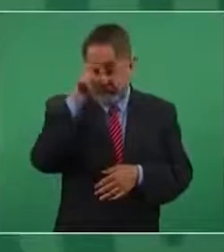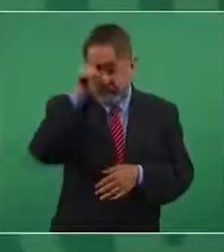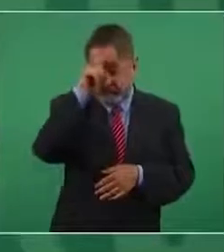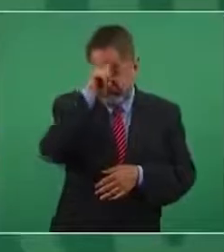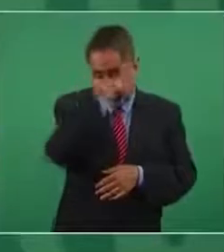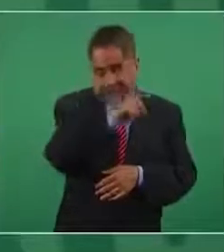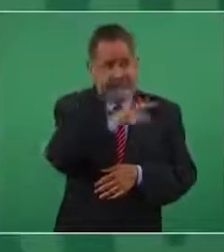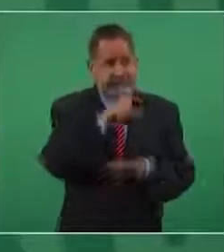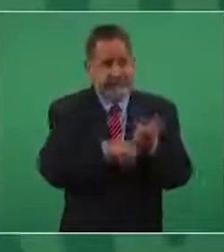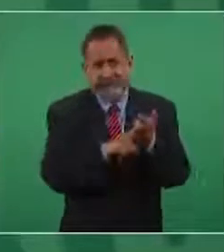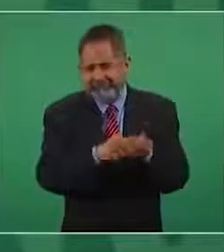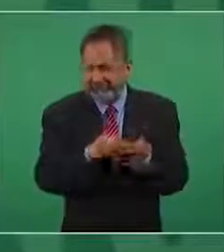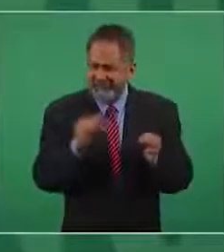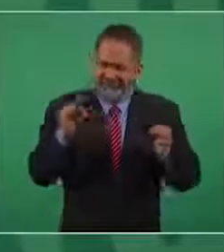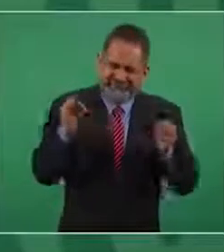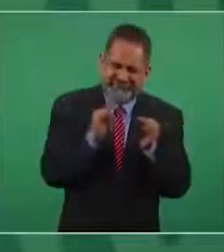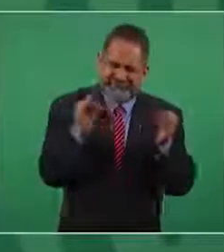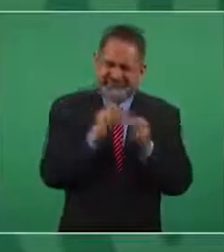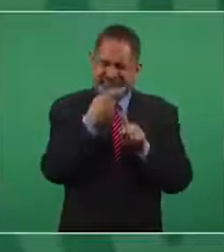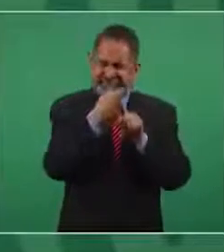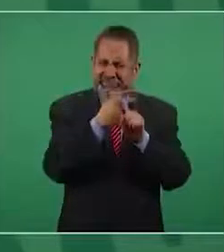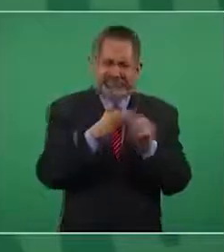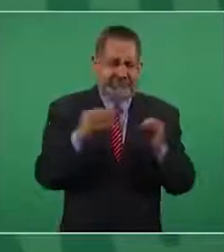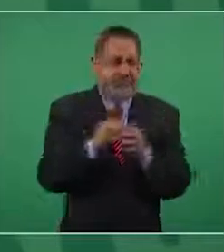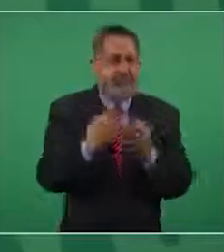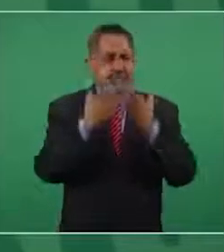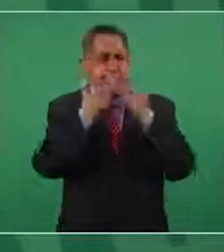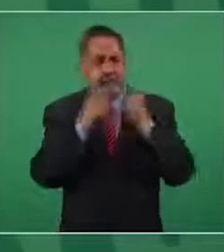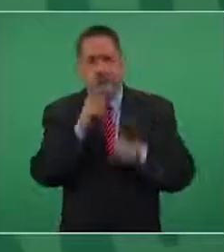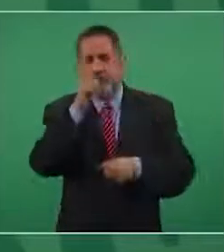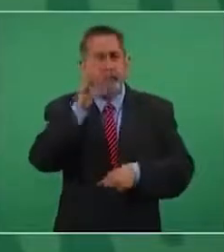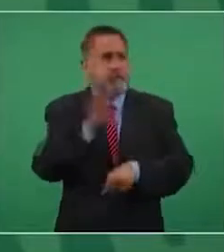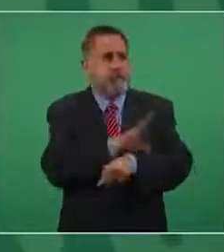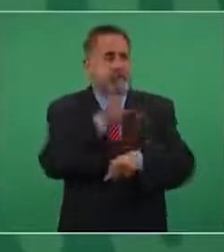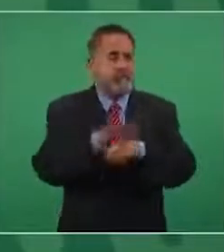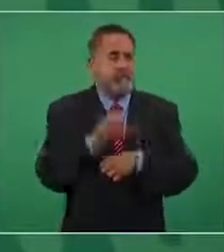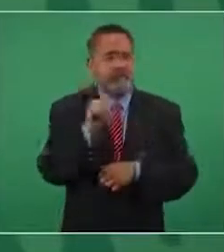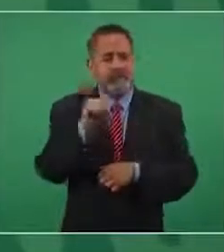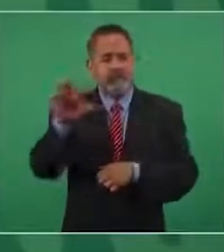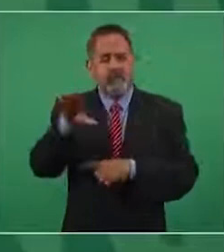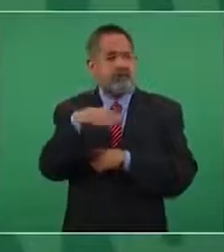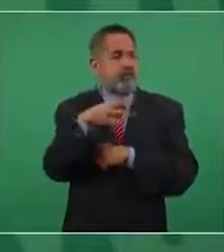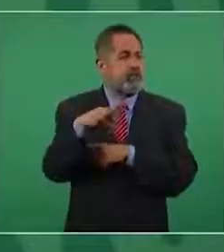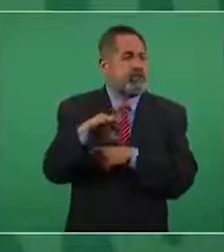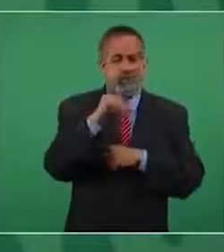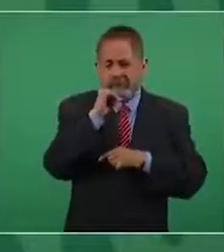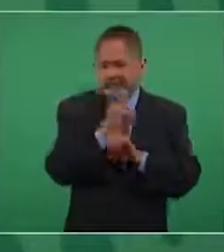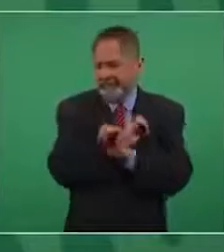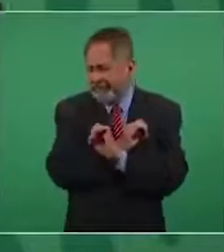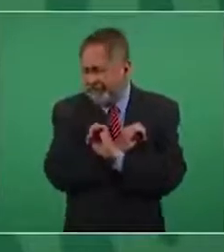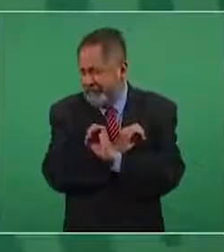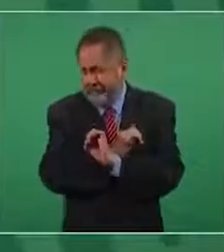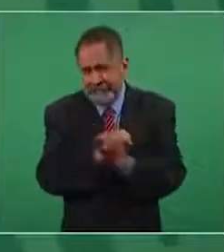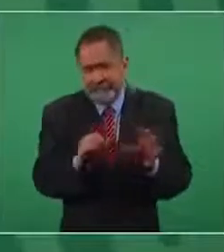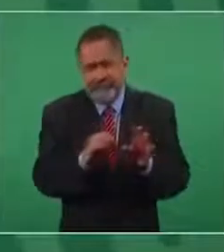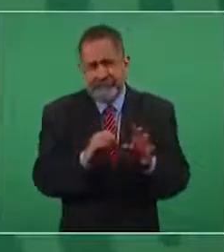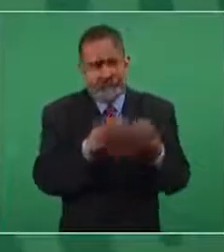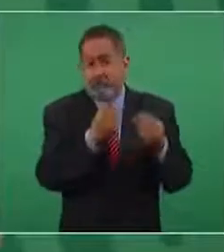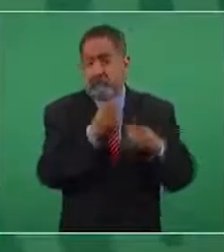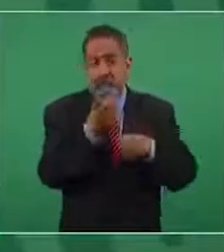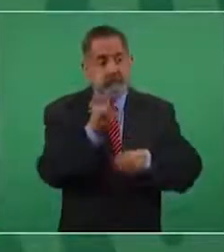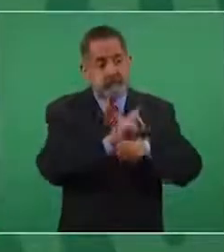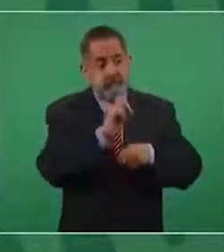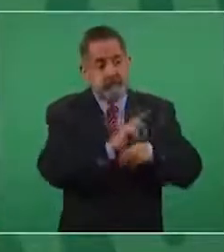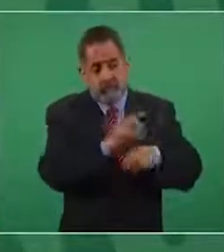padecer fríos, sin luz, sin calefacción. Pero muchos días